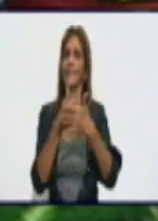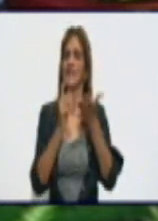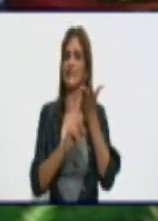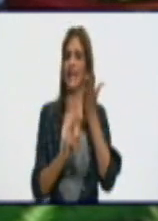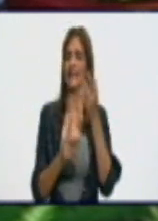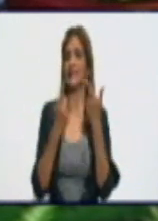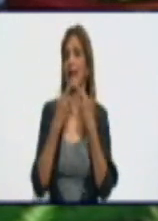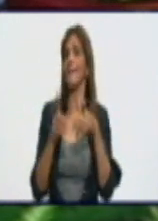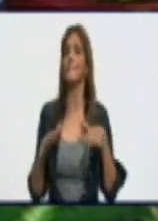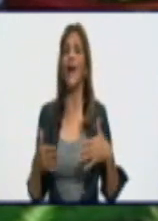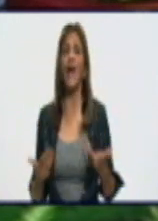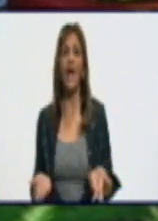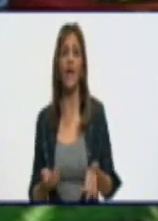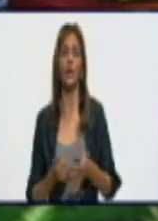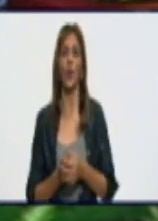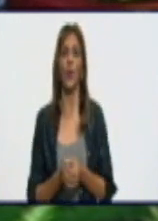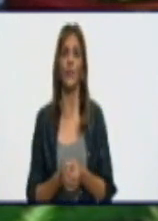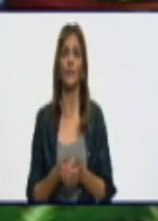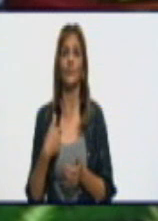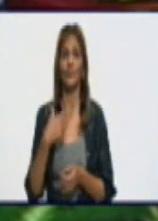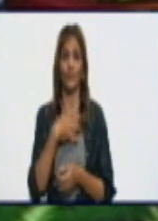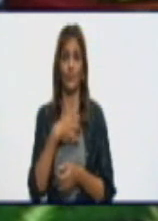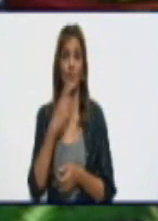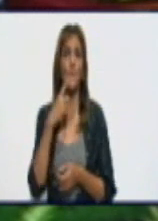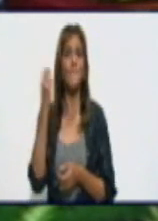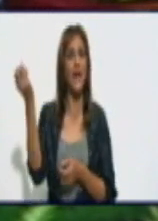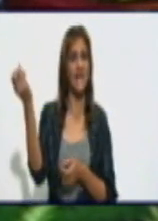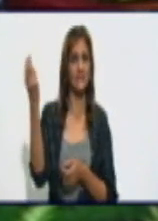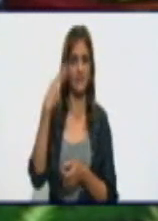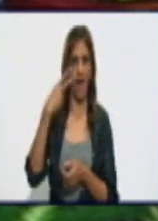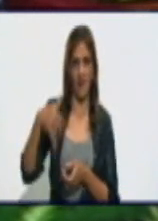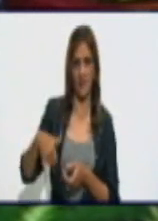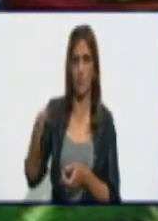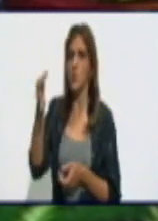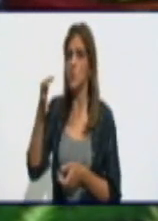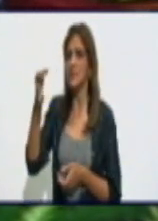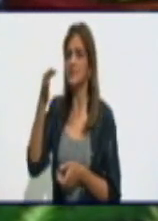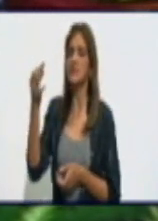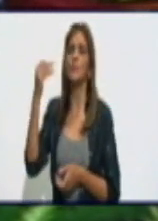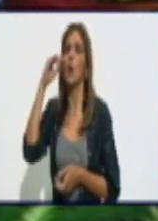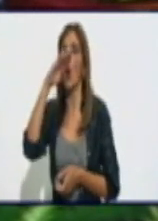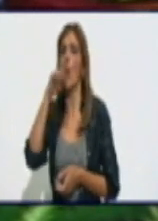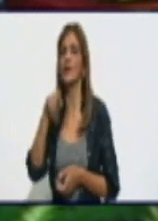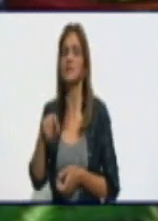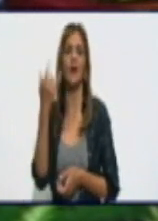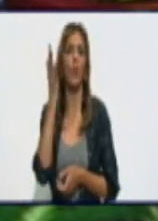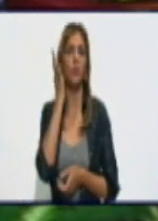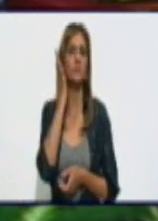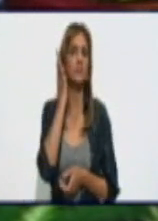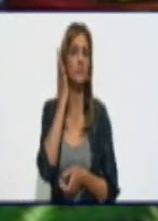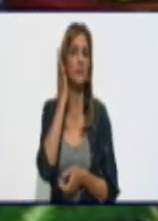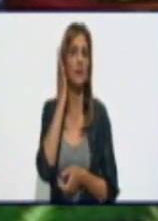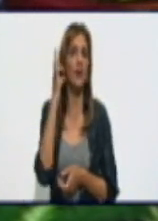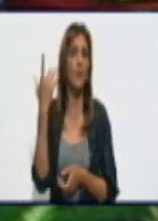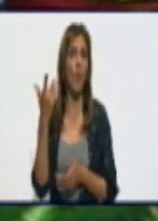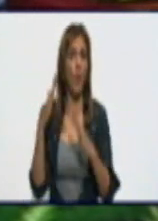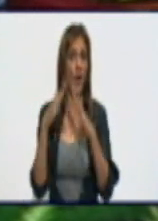Pero me imagino, porque tengo un mensaje ahí de Guisa, que una ama de casa en